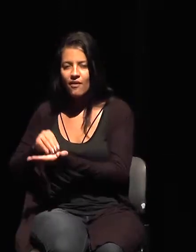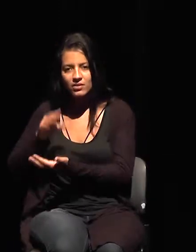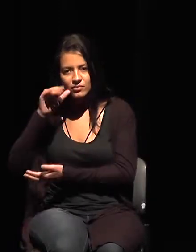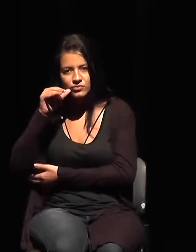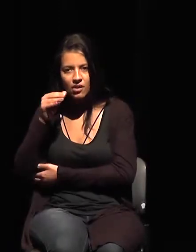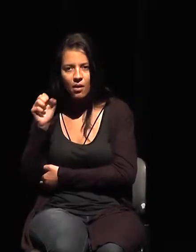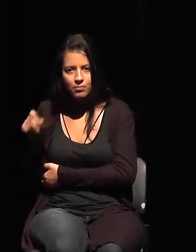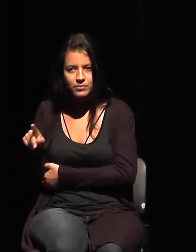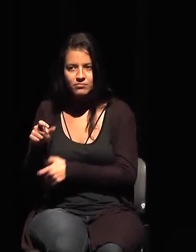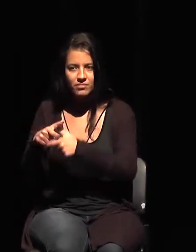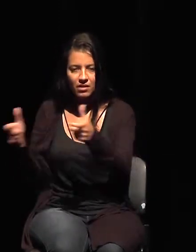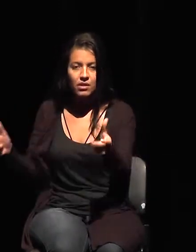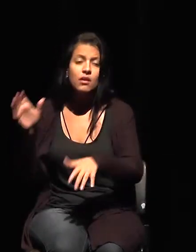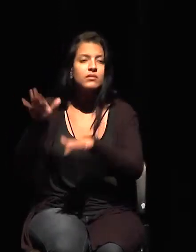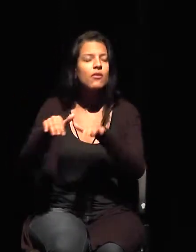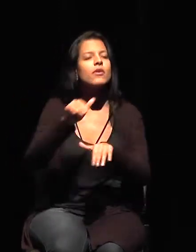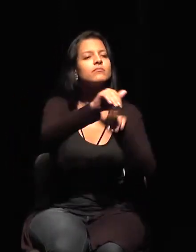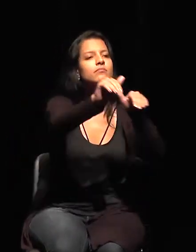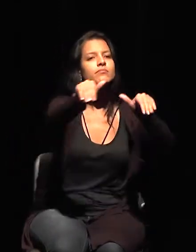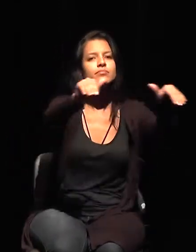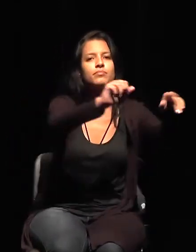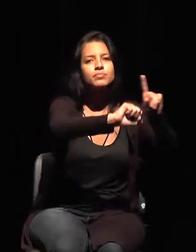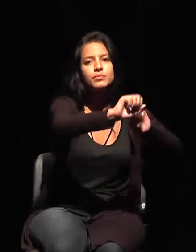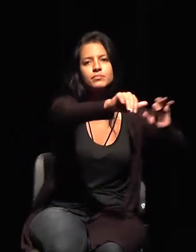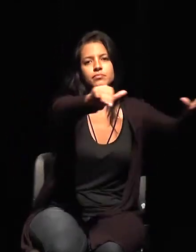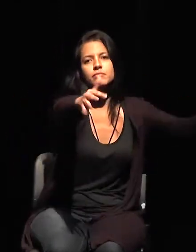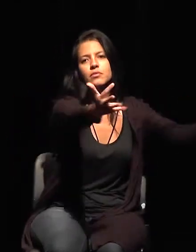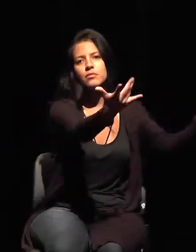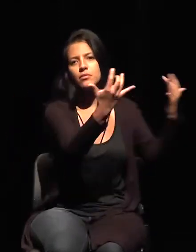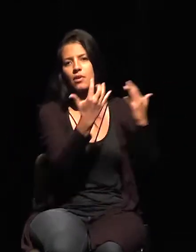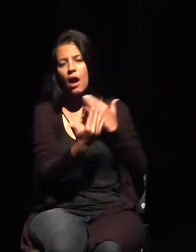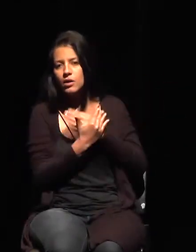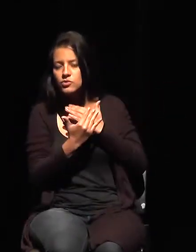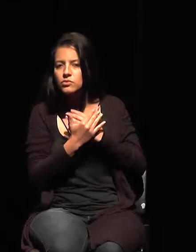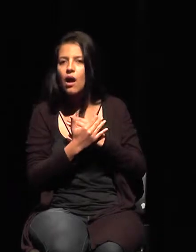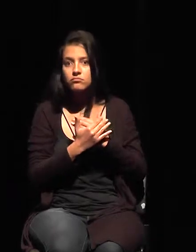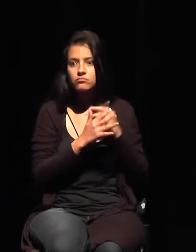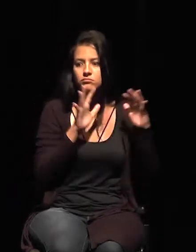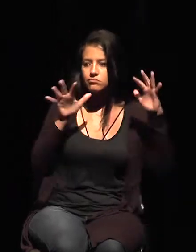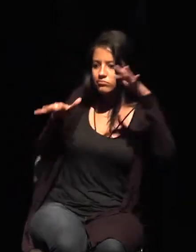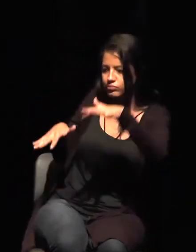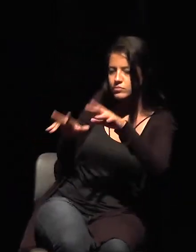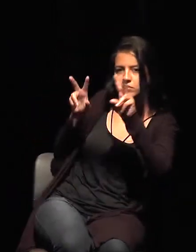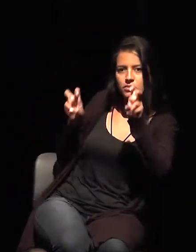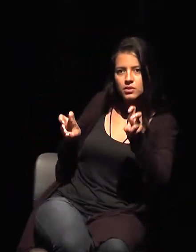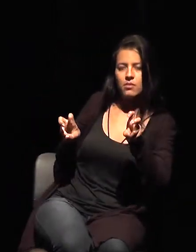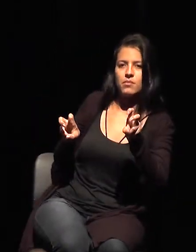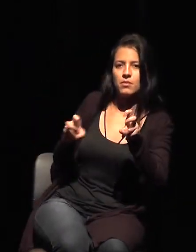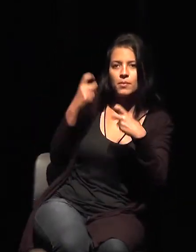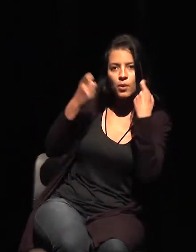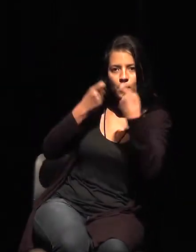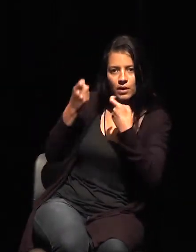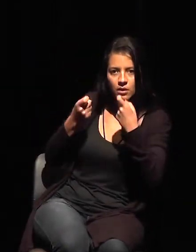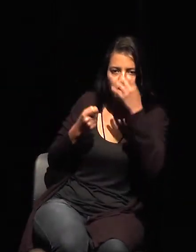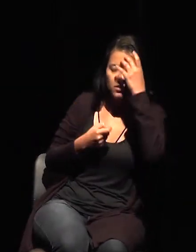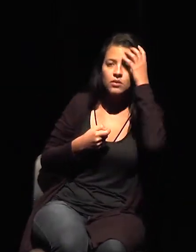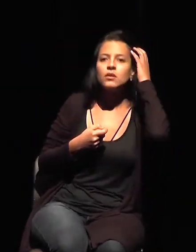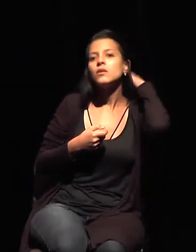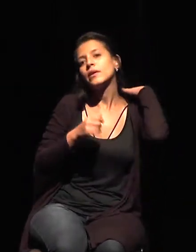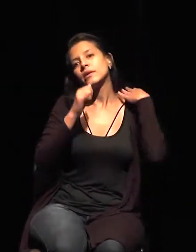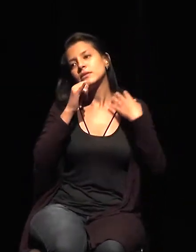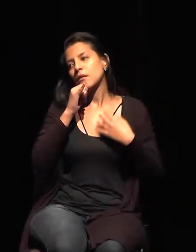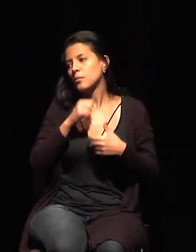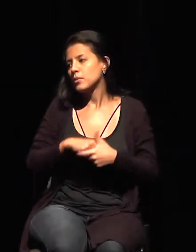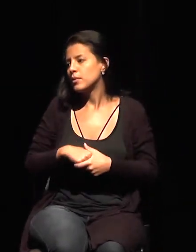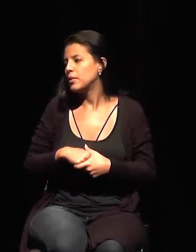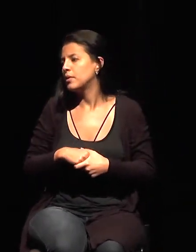esos empleados o funcionarios suficientes, pues quizás concienciar a la población. Cuando hablamos de